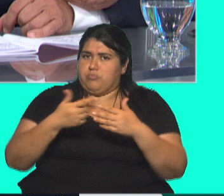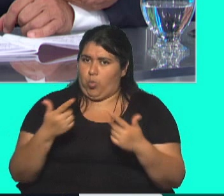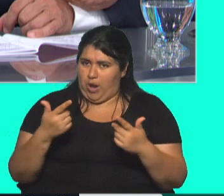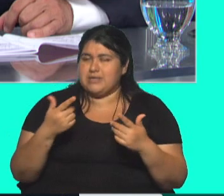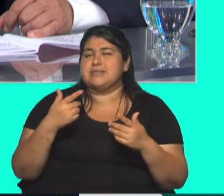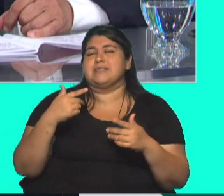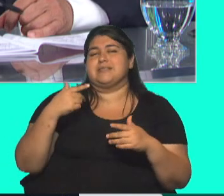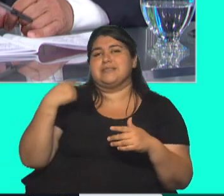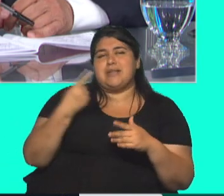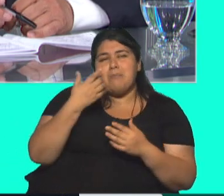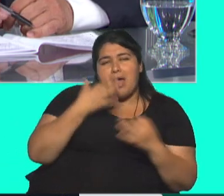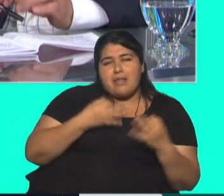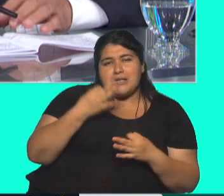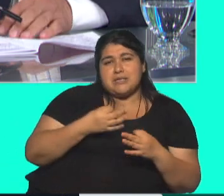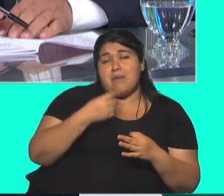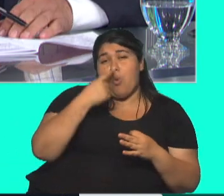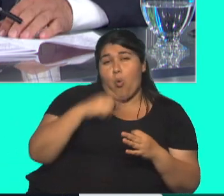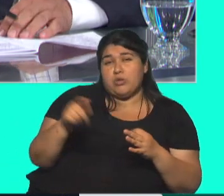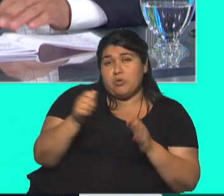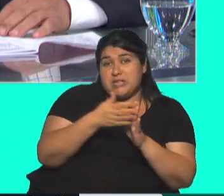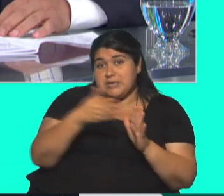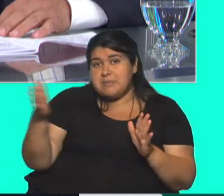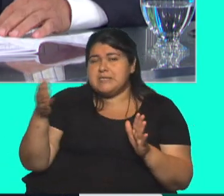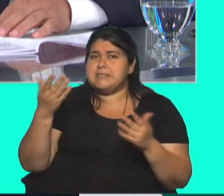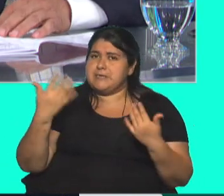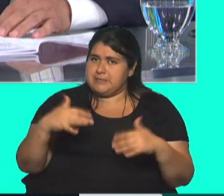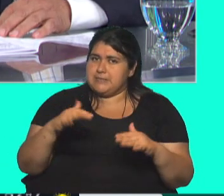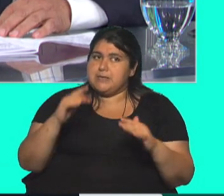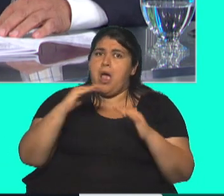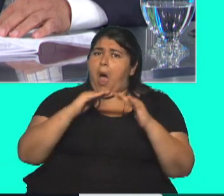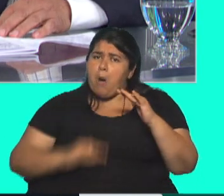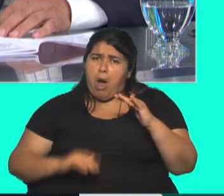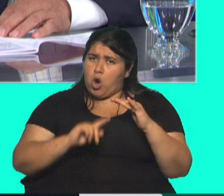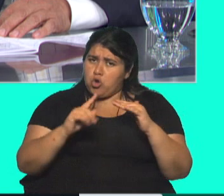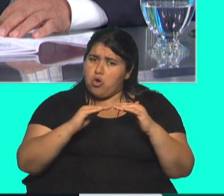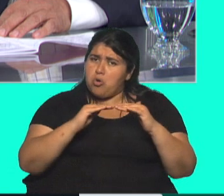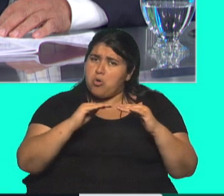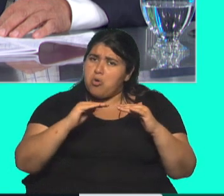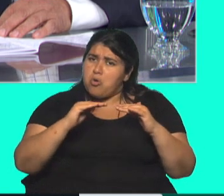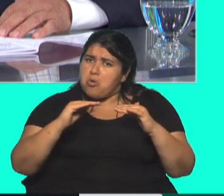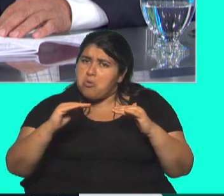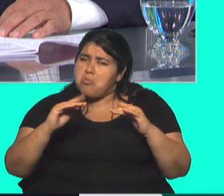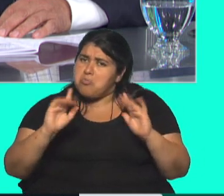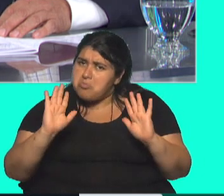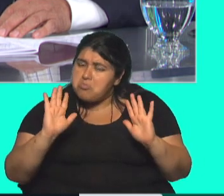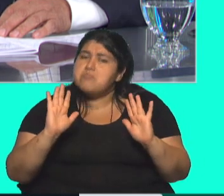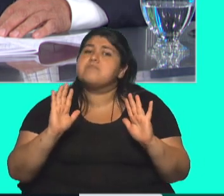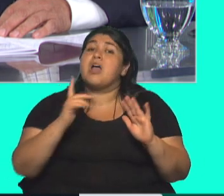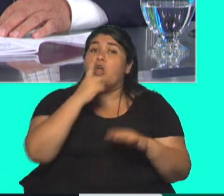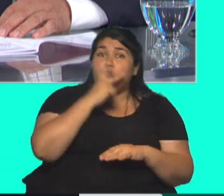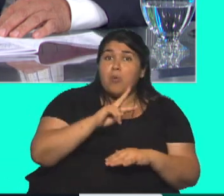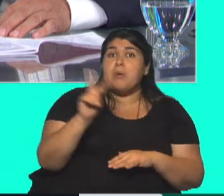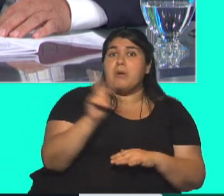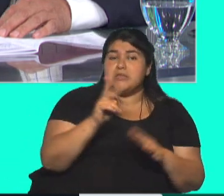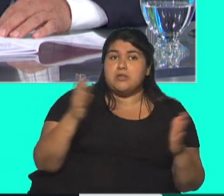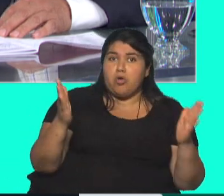del año, no son nada bajos, te repito. Inclusive, recorremos, 2021 fue año de muchísima recuperación después de